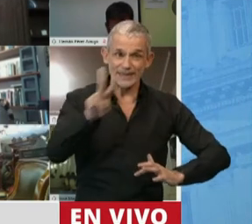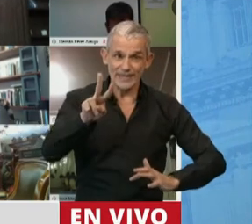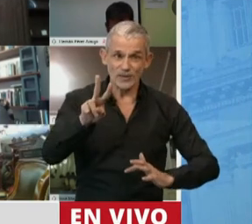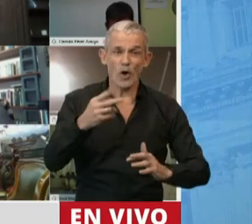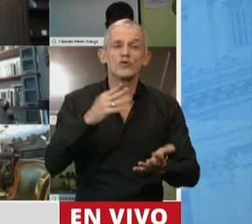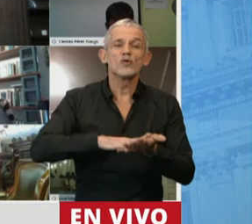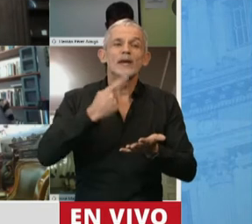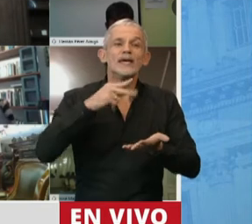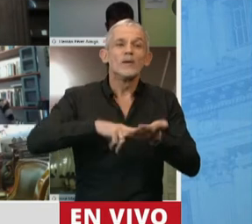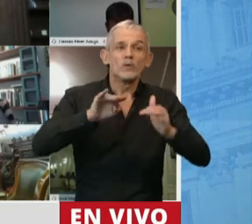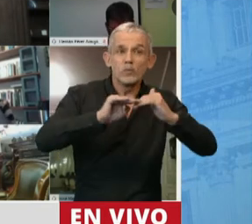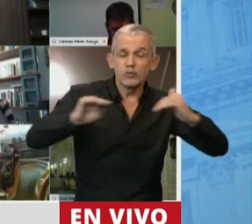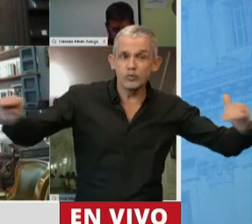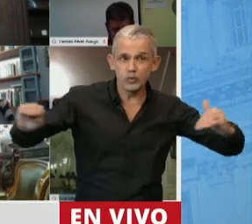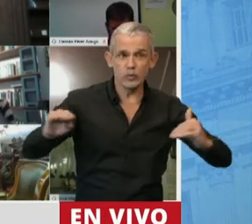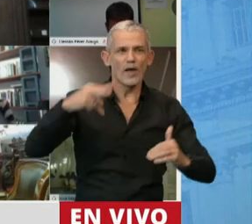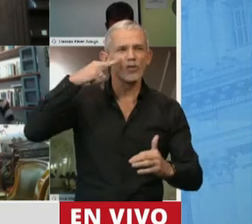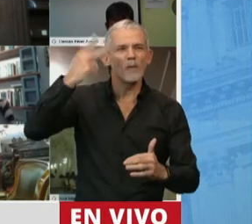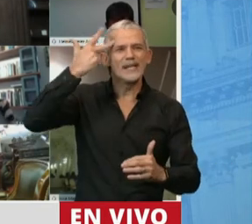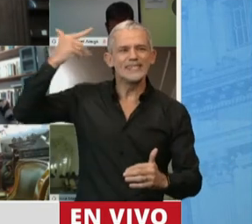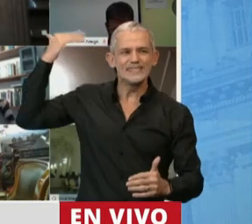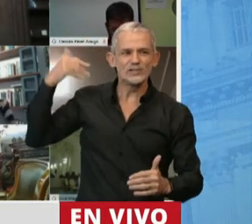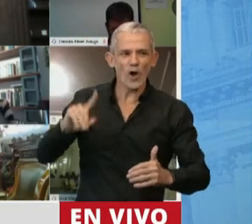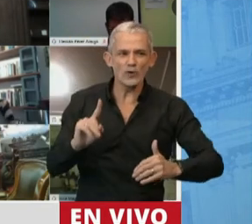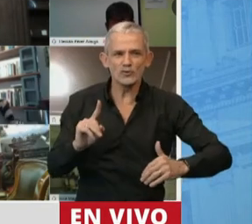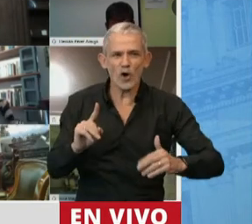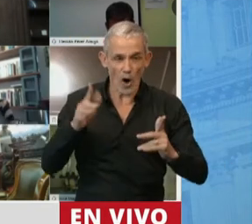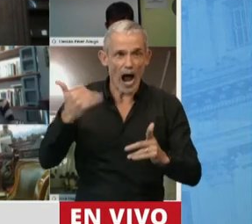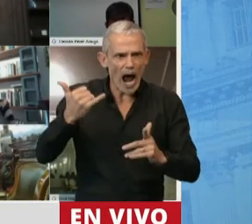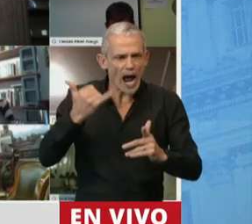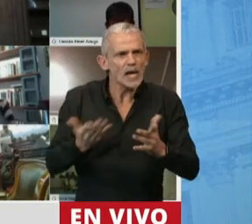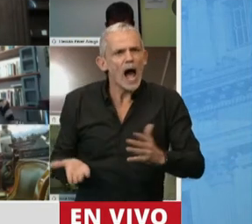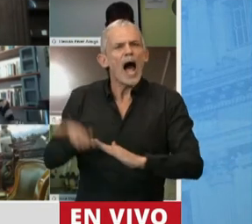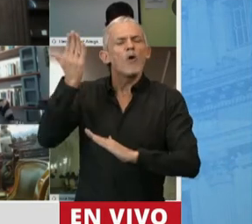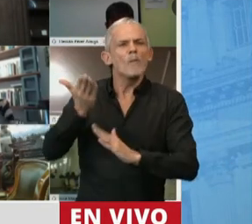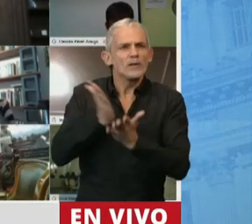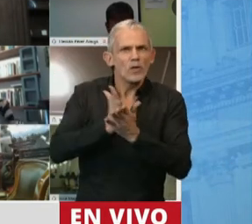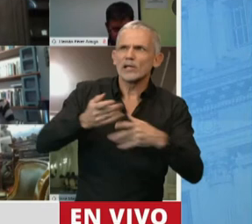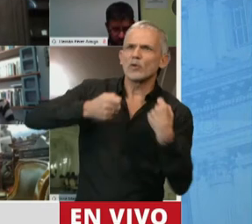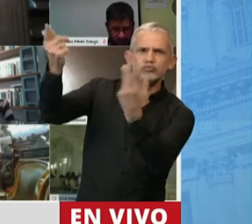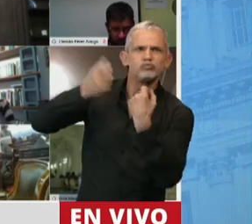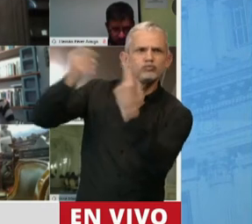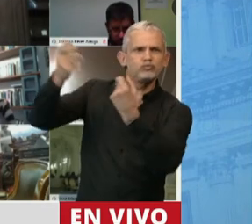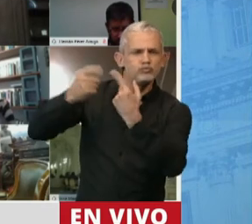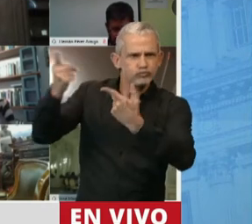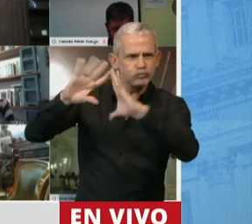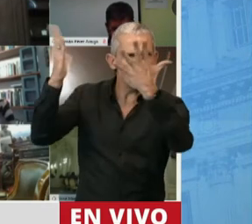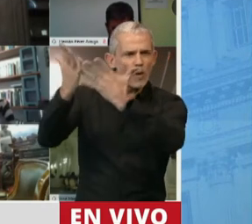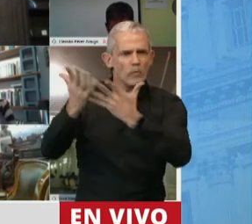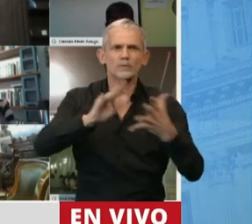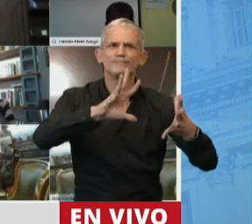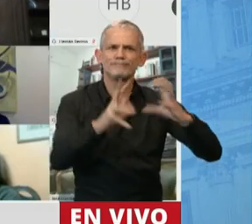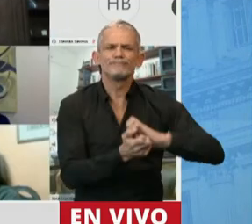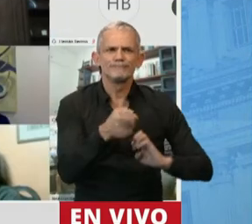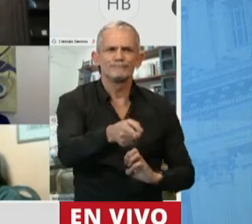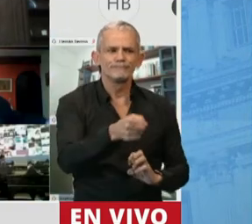fiscal, en agosto del 2018 se tomaron medidas vía aumento de los derechos de exportación que afectaron a este sector.